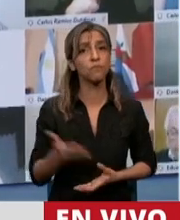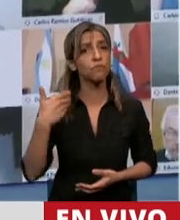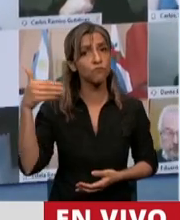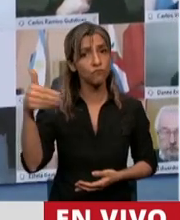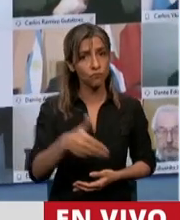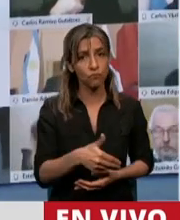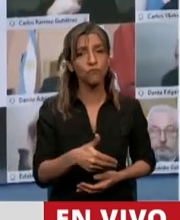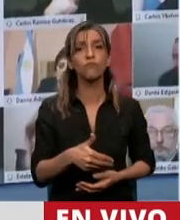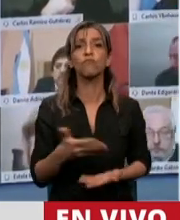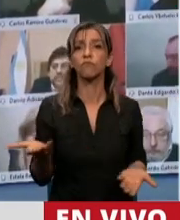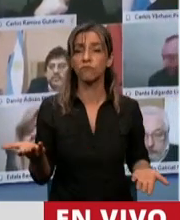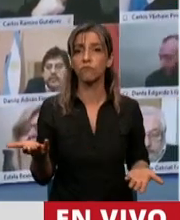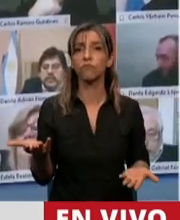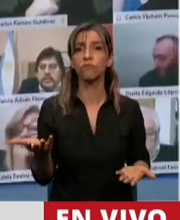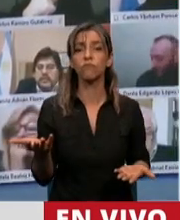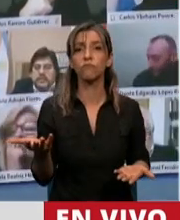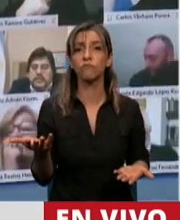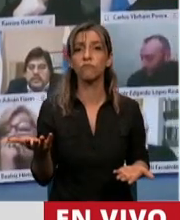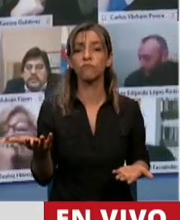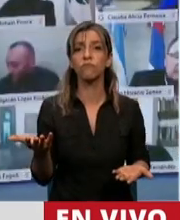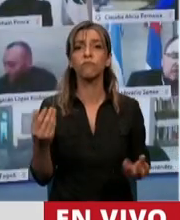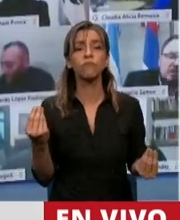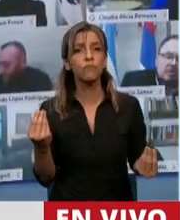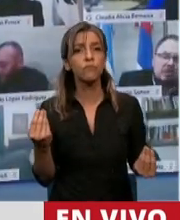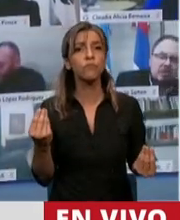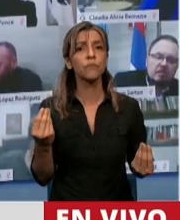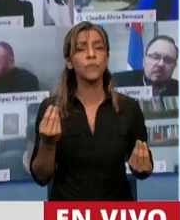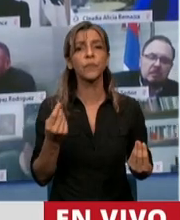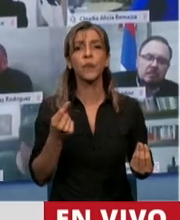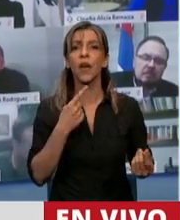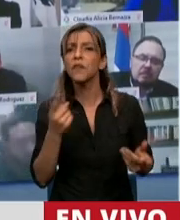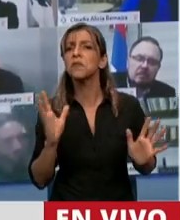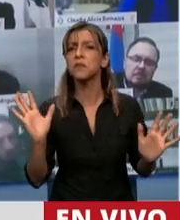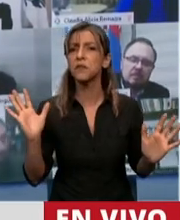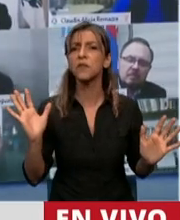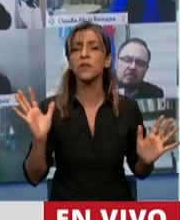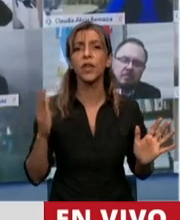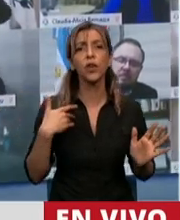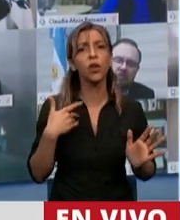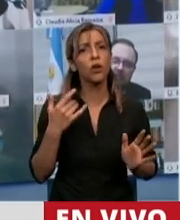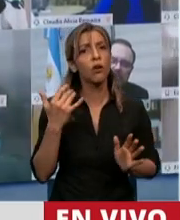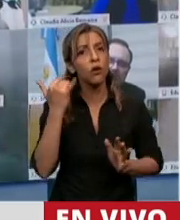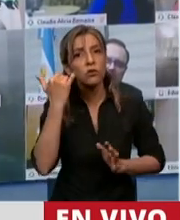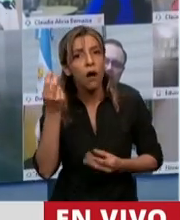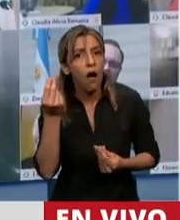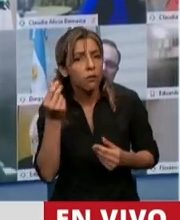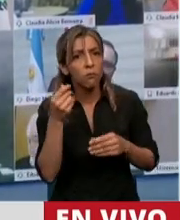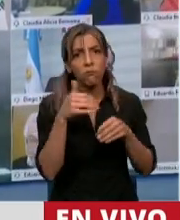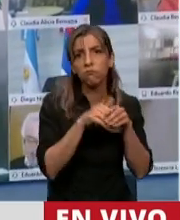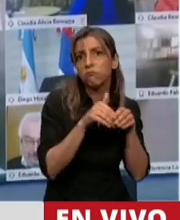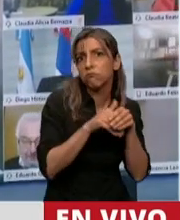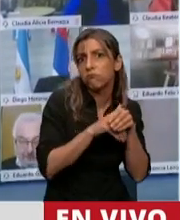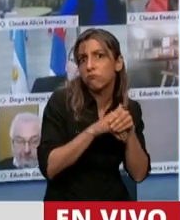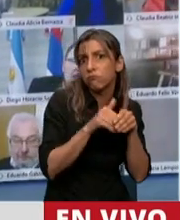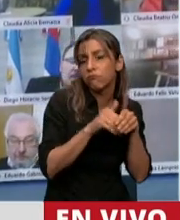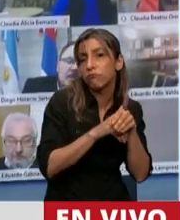anticipando que se ha ahorrado unos cuantos mangos desde que tenemos el